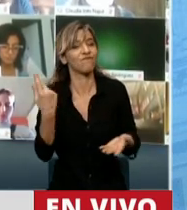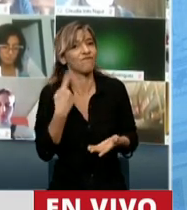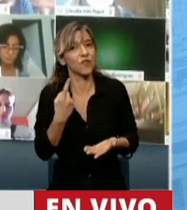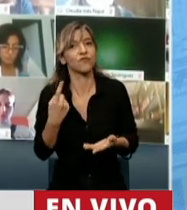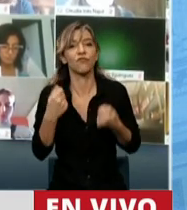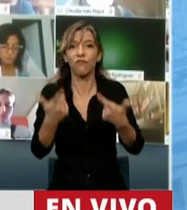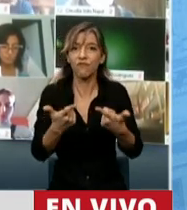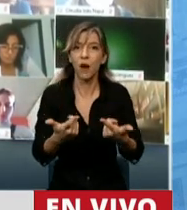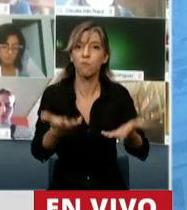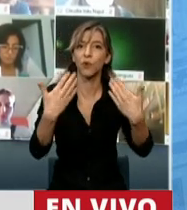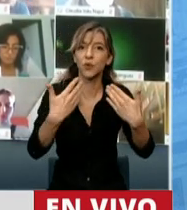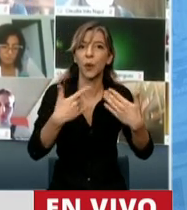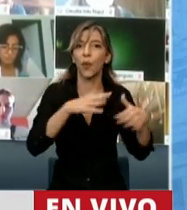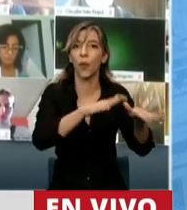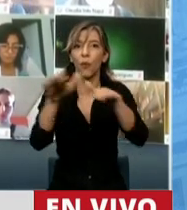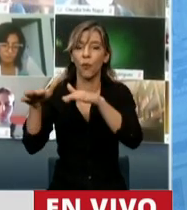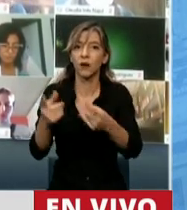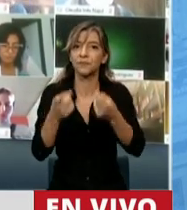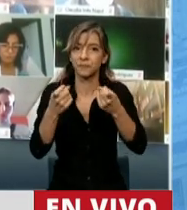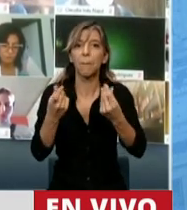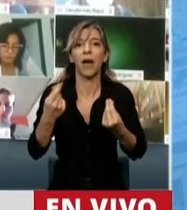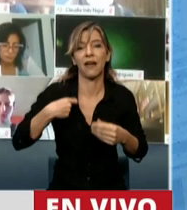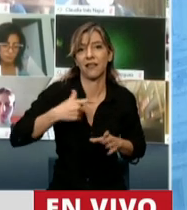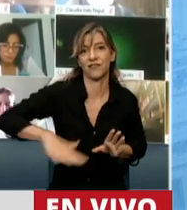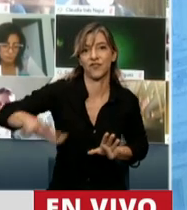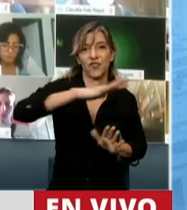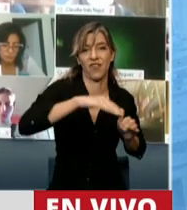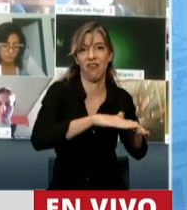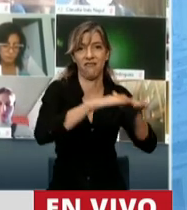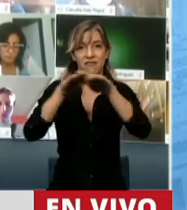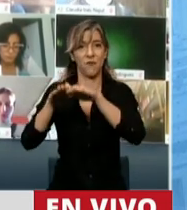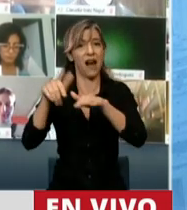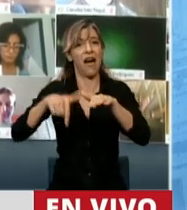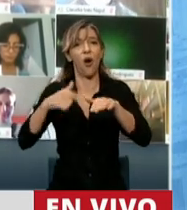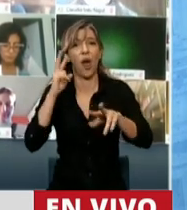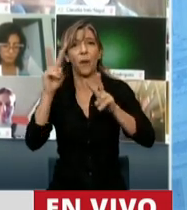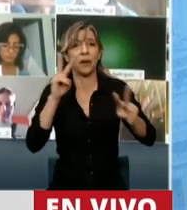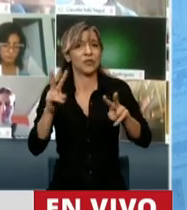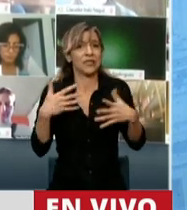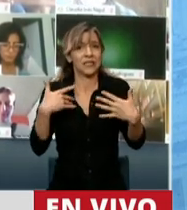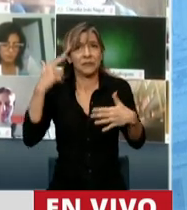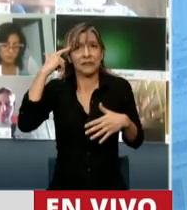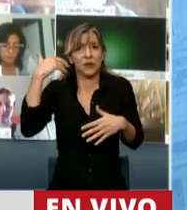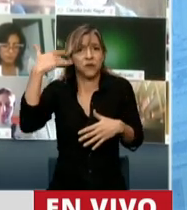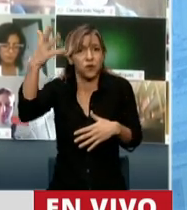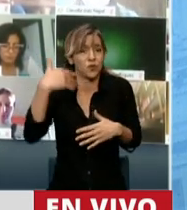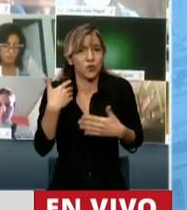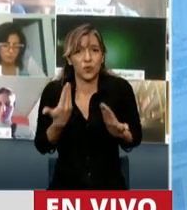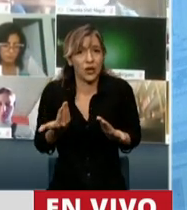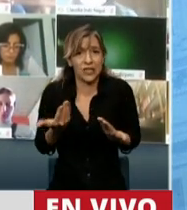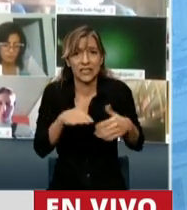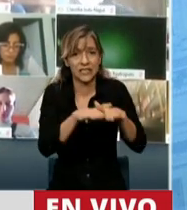oportunidades, del ascenso social, se vea cada vez más alejado. Es una condición sin edie para pensar